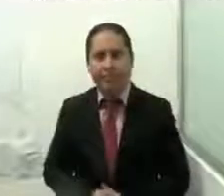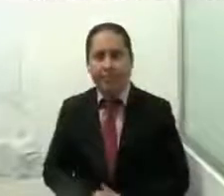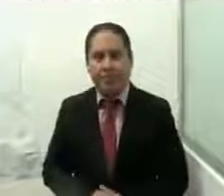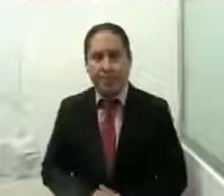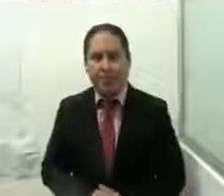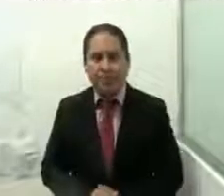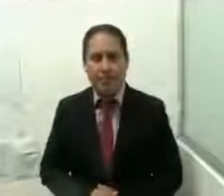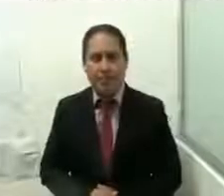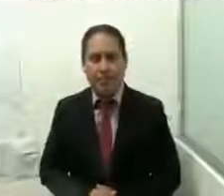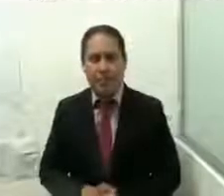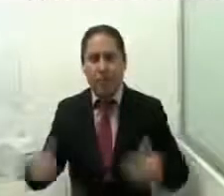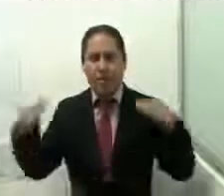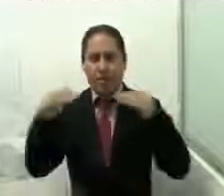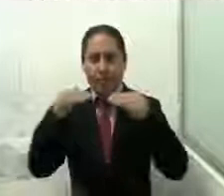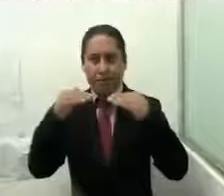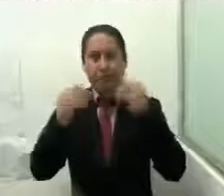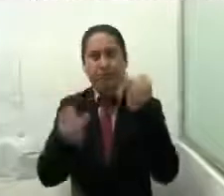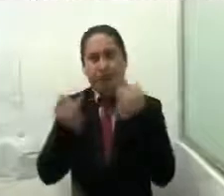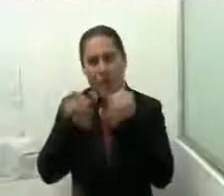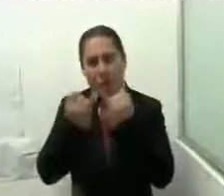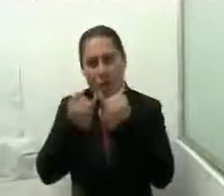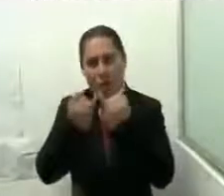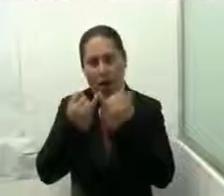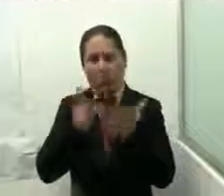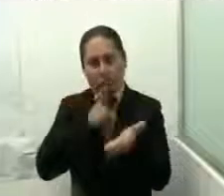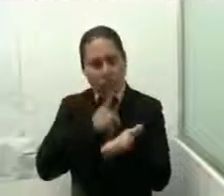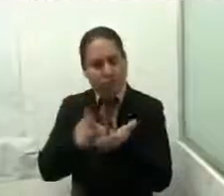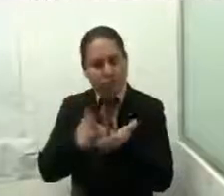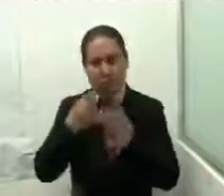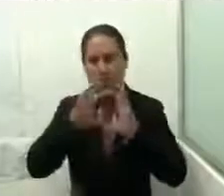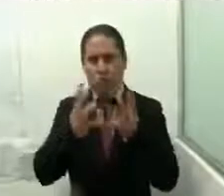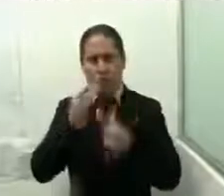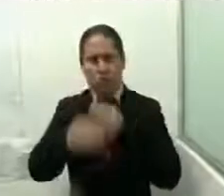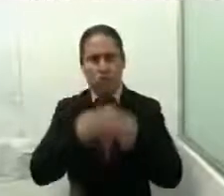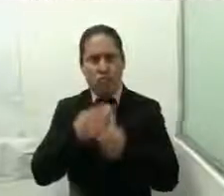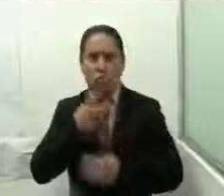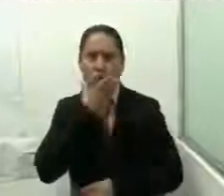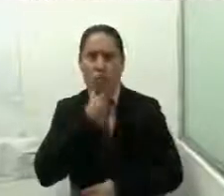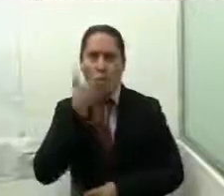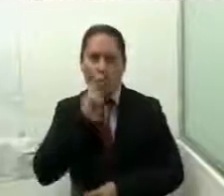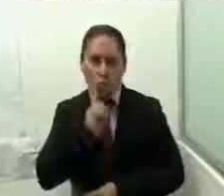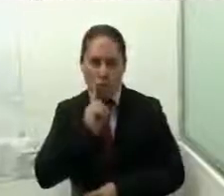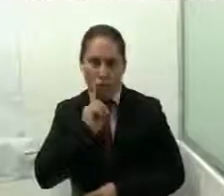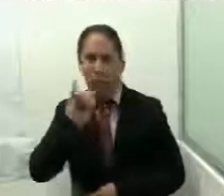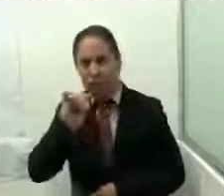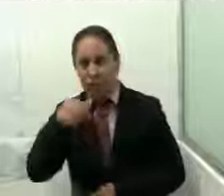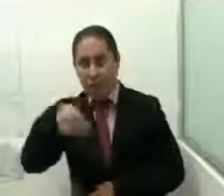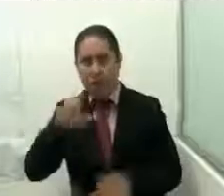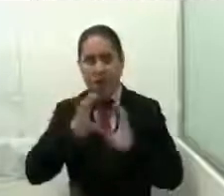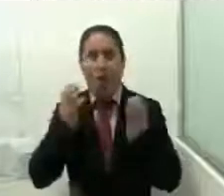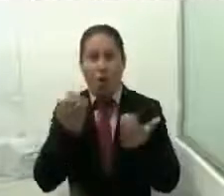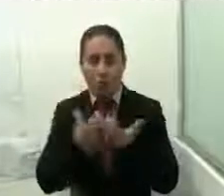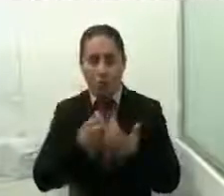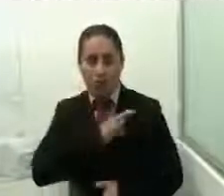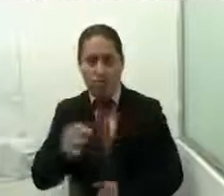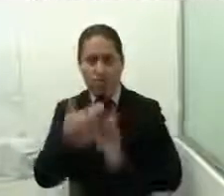La igualdad es un principio y un derecho universal entre mujeres y hombres, avalada por nuestra legislación. Es por ello